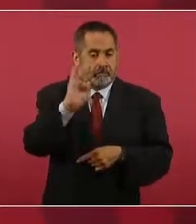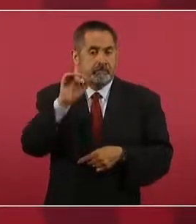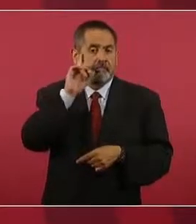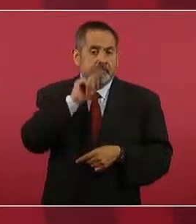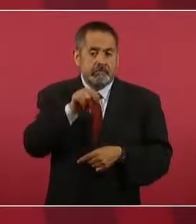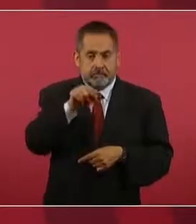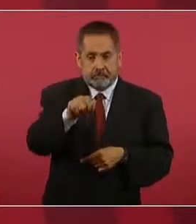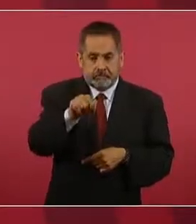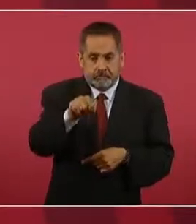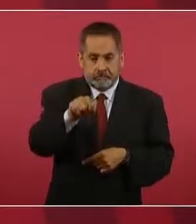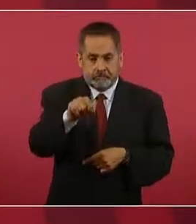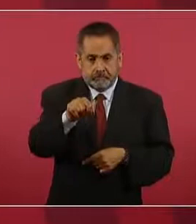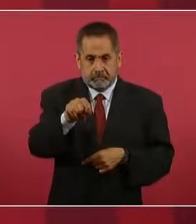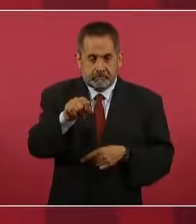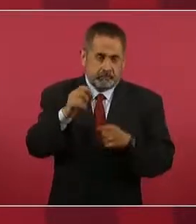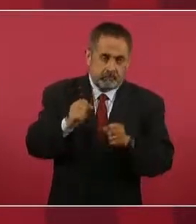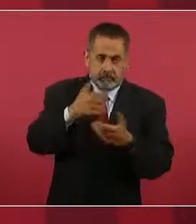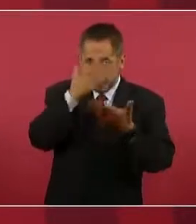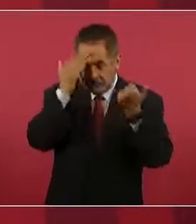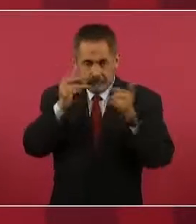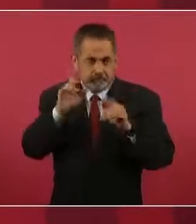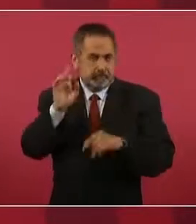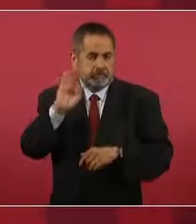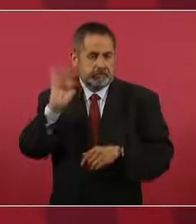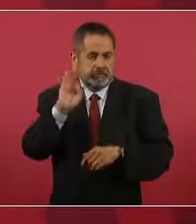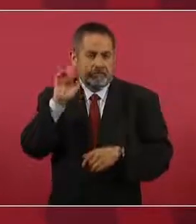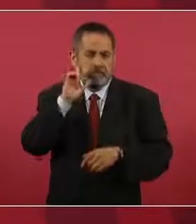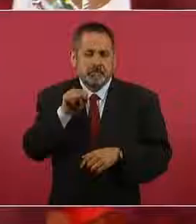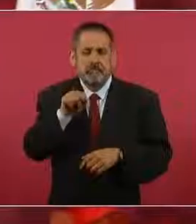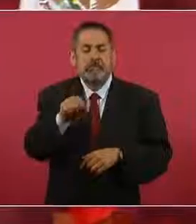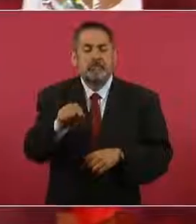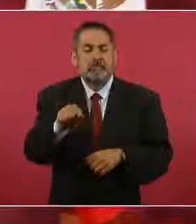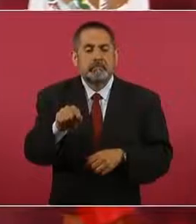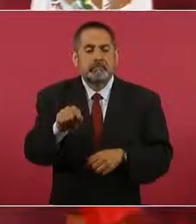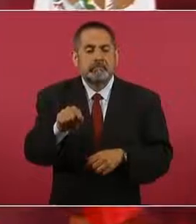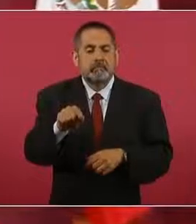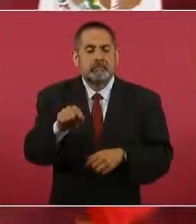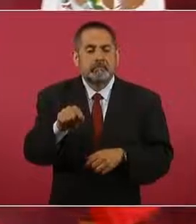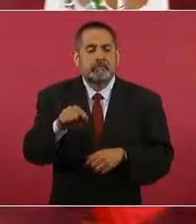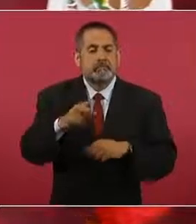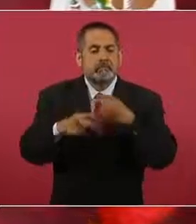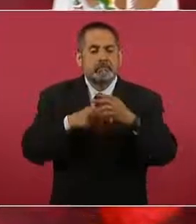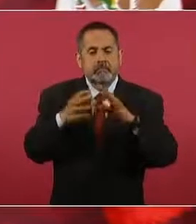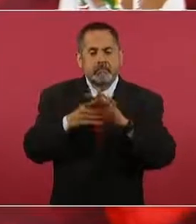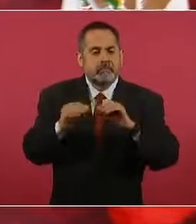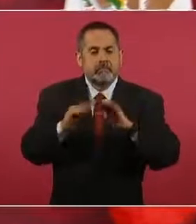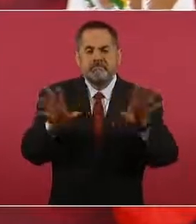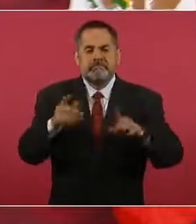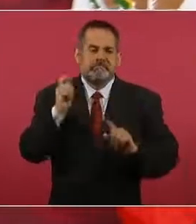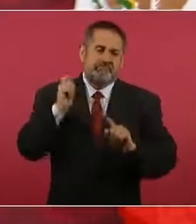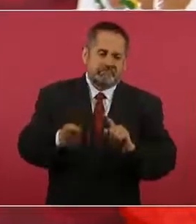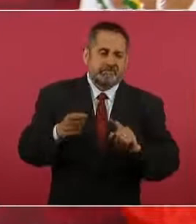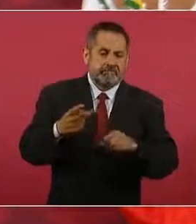no lo aseguro, vamos a definir